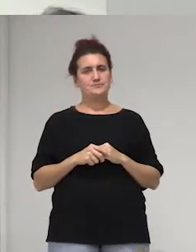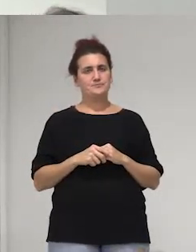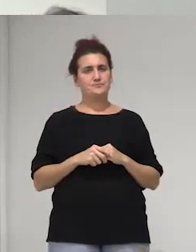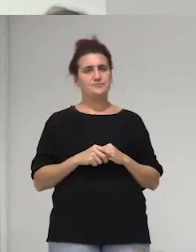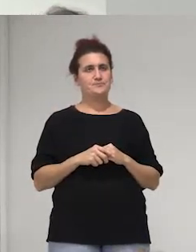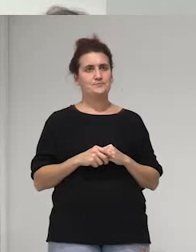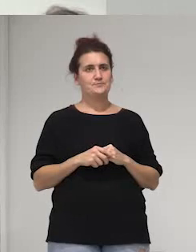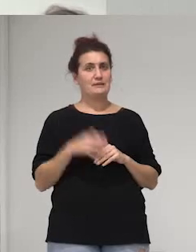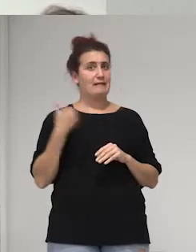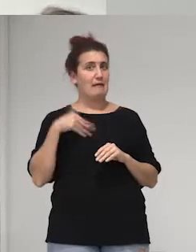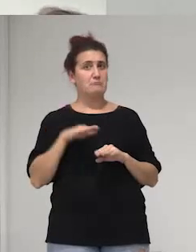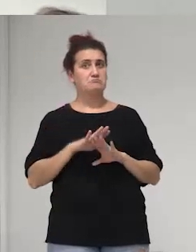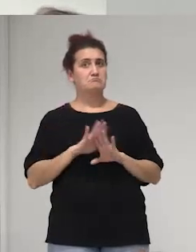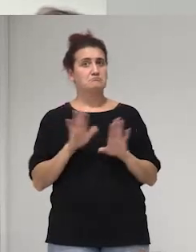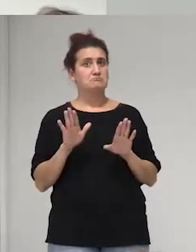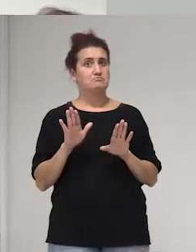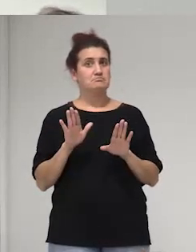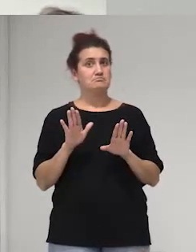y así